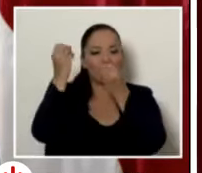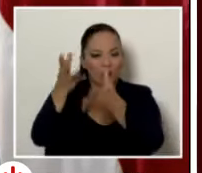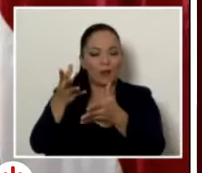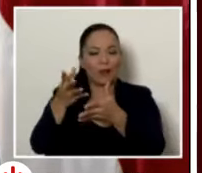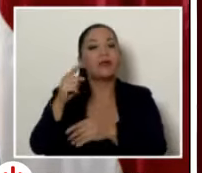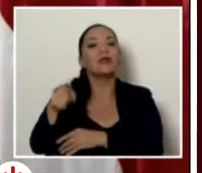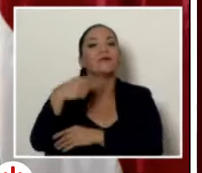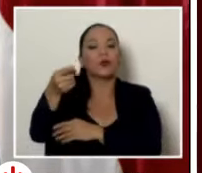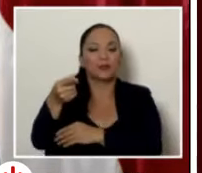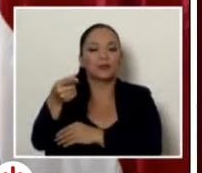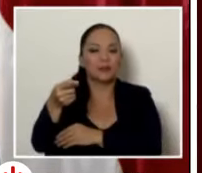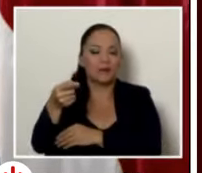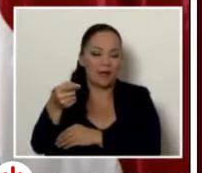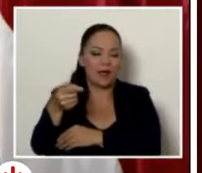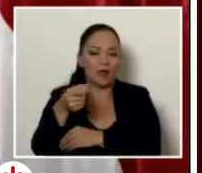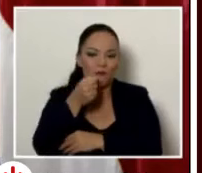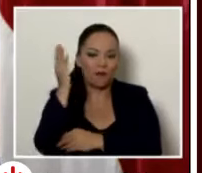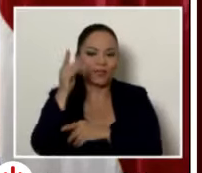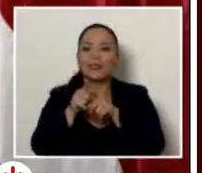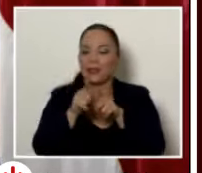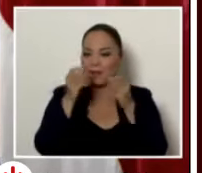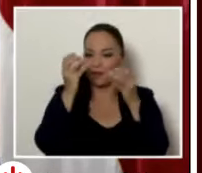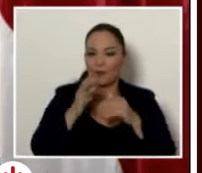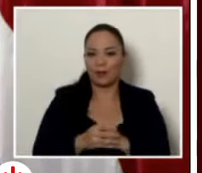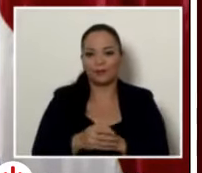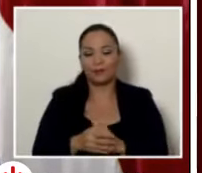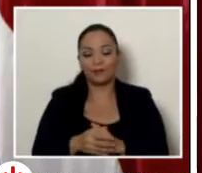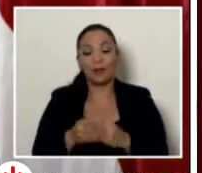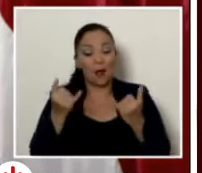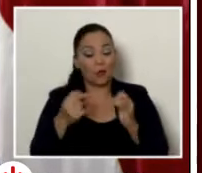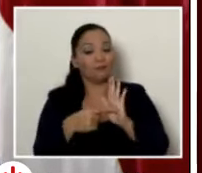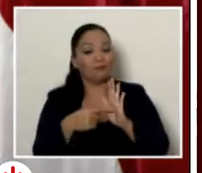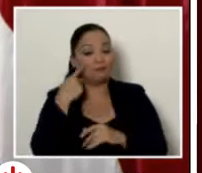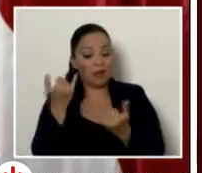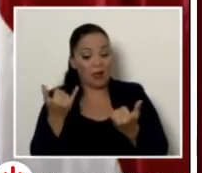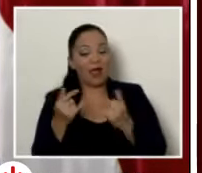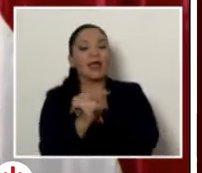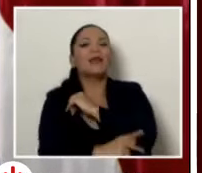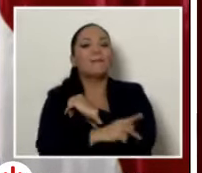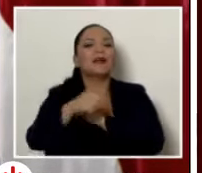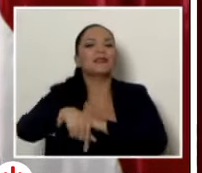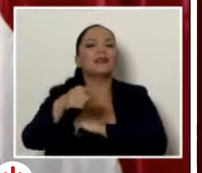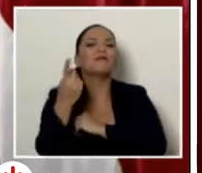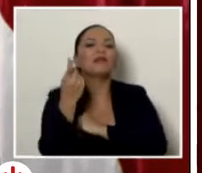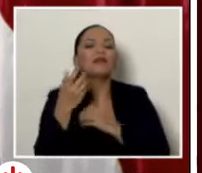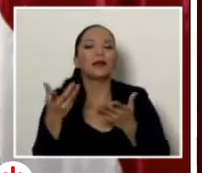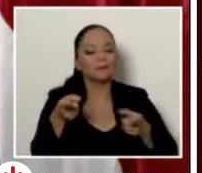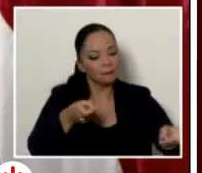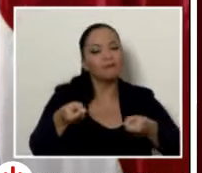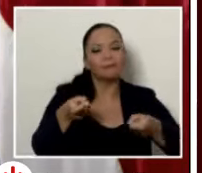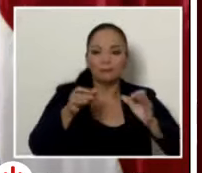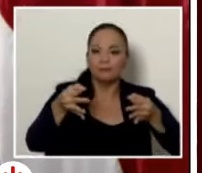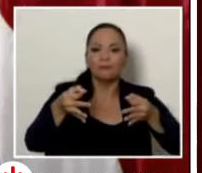prensa, porque eso demuestra que en este país lo que hacía falta era gerencia. Y